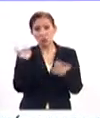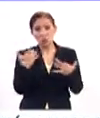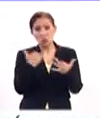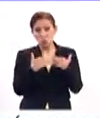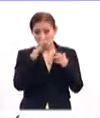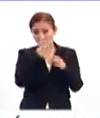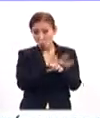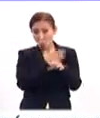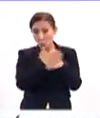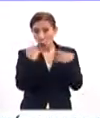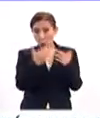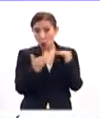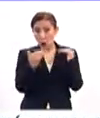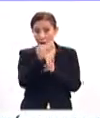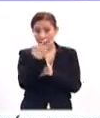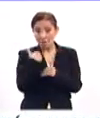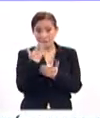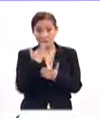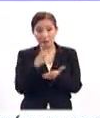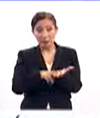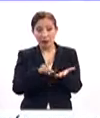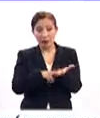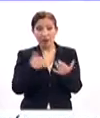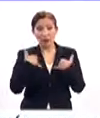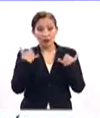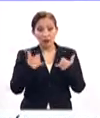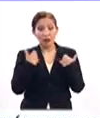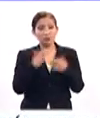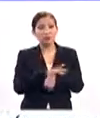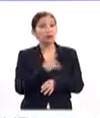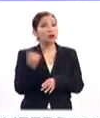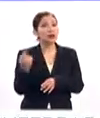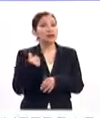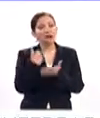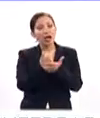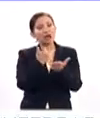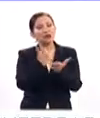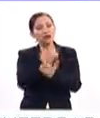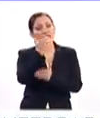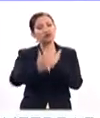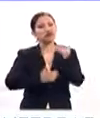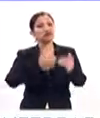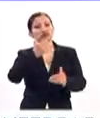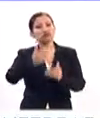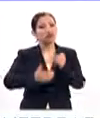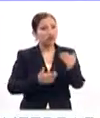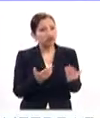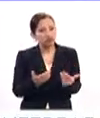gran honor para cualquier joven porque te permite un desarrollo